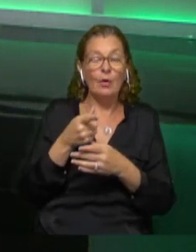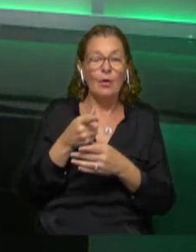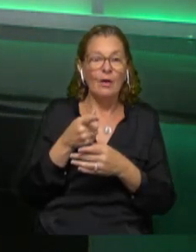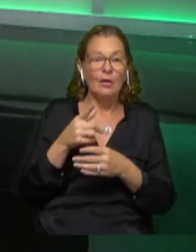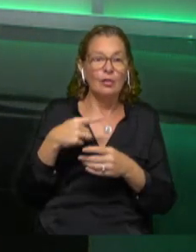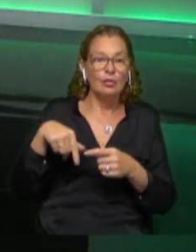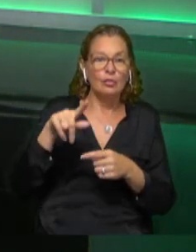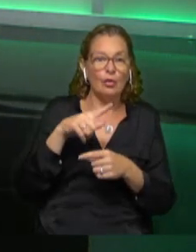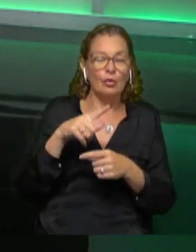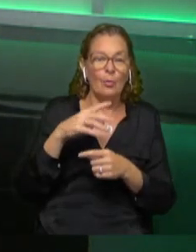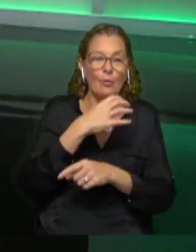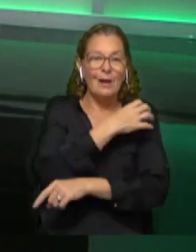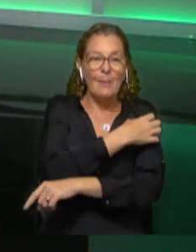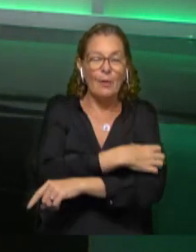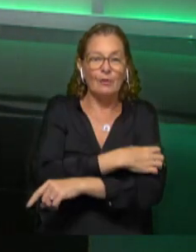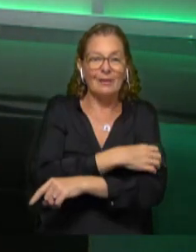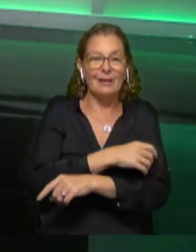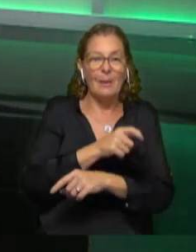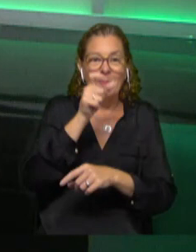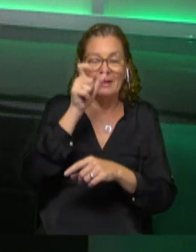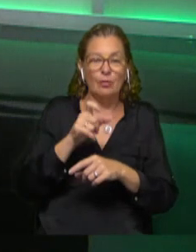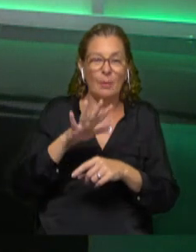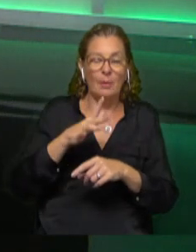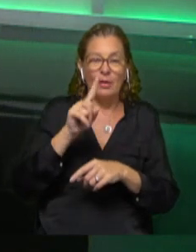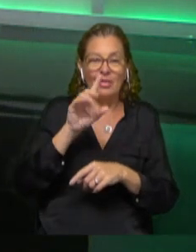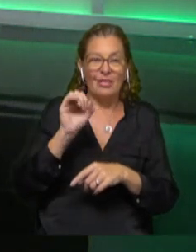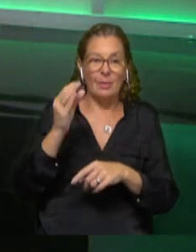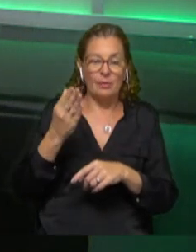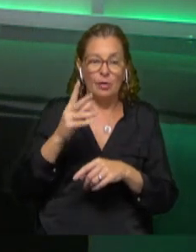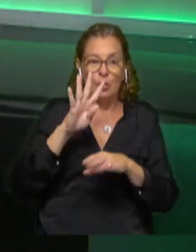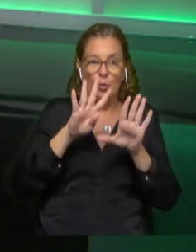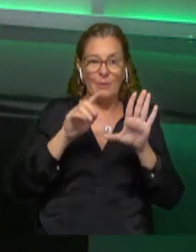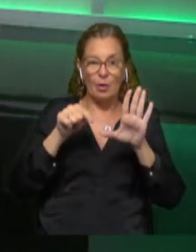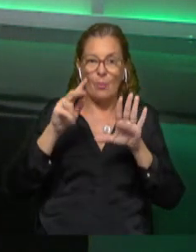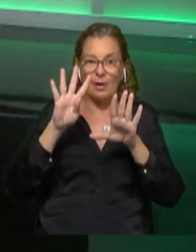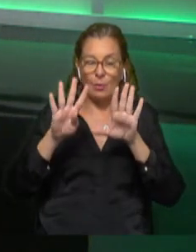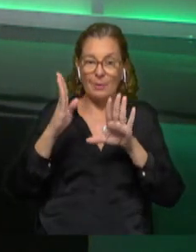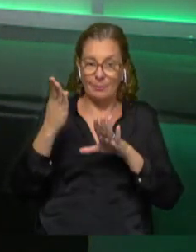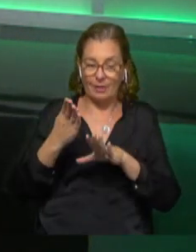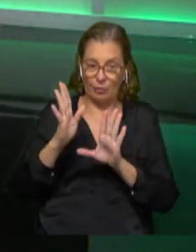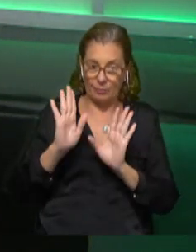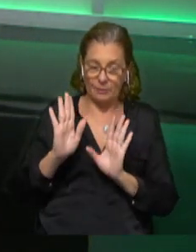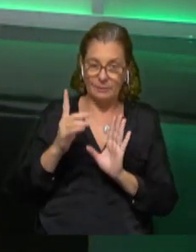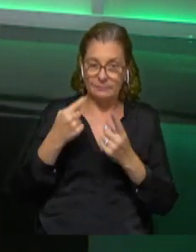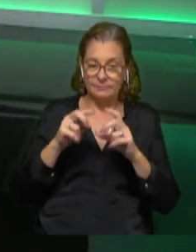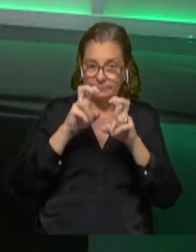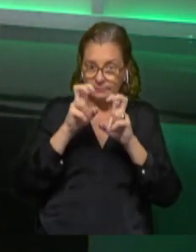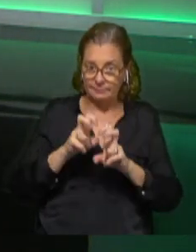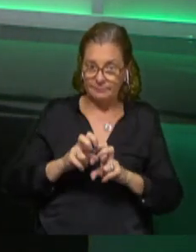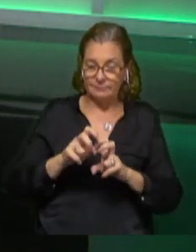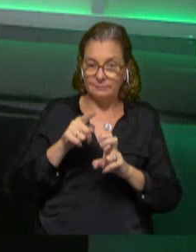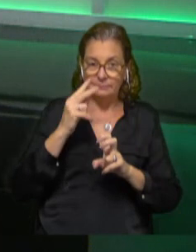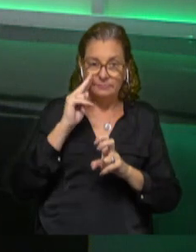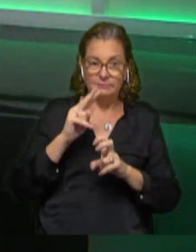nacional es una pobreza en personas del entorno del 10%, 9,9 fue el dato. Sin embargo, cuando analizamos, acá están